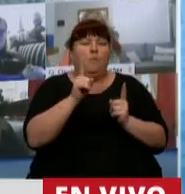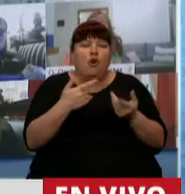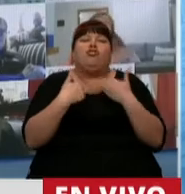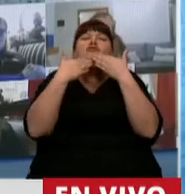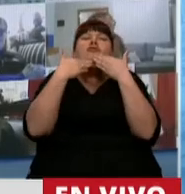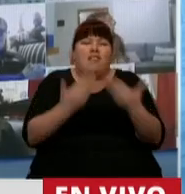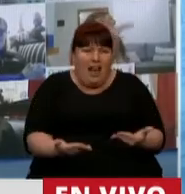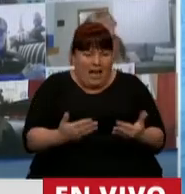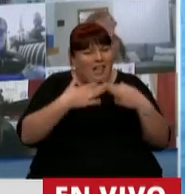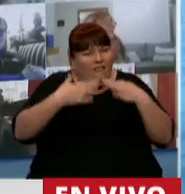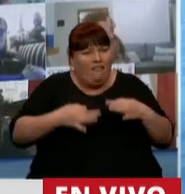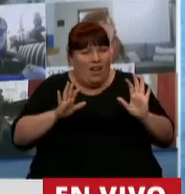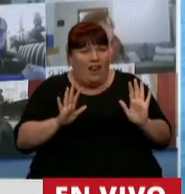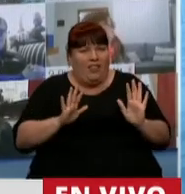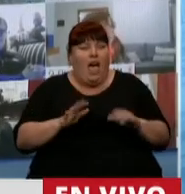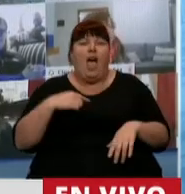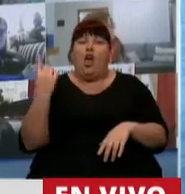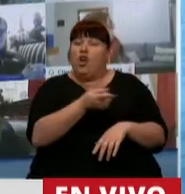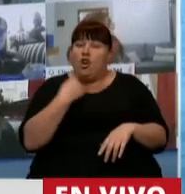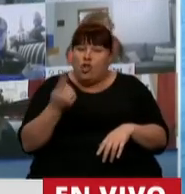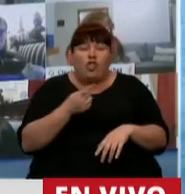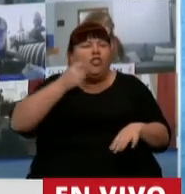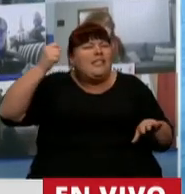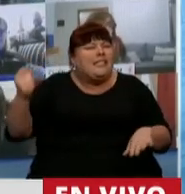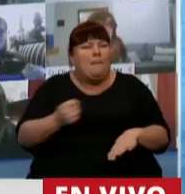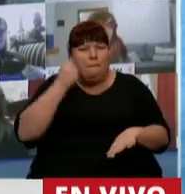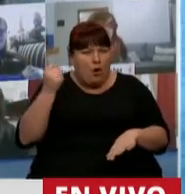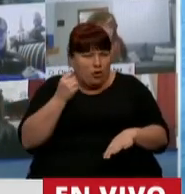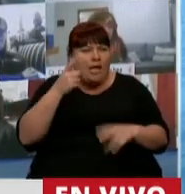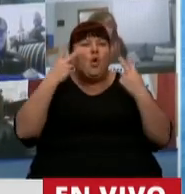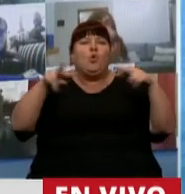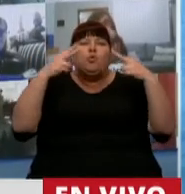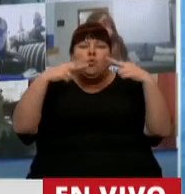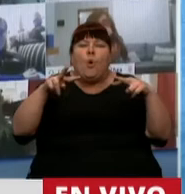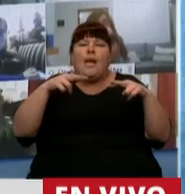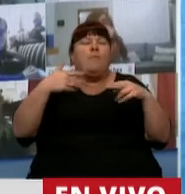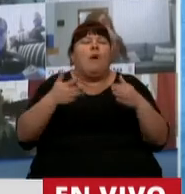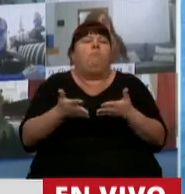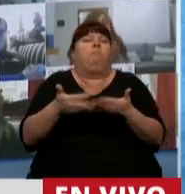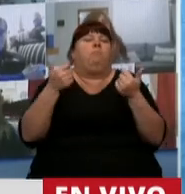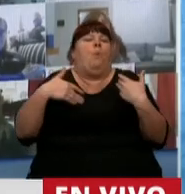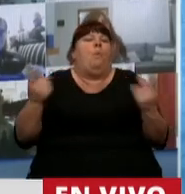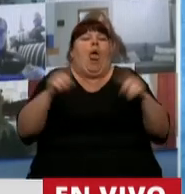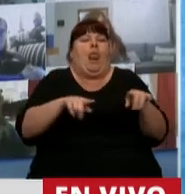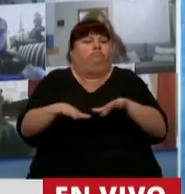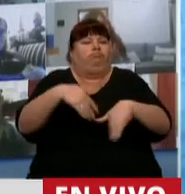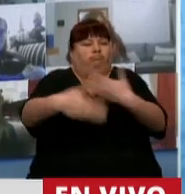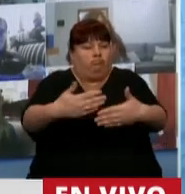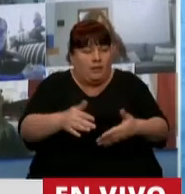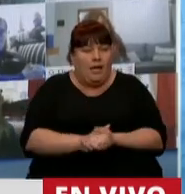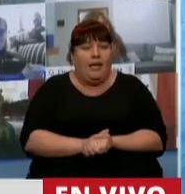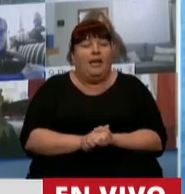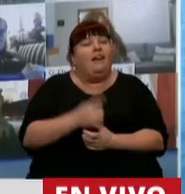agradecer, de verdad, porque para nosotros es fundamental que el turismo tenga una pronta reactivación, y la